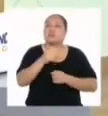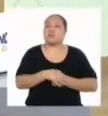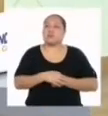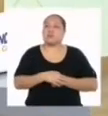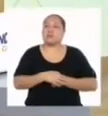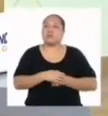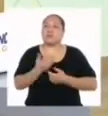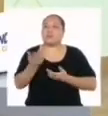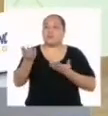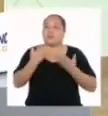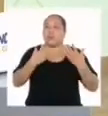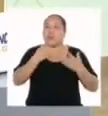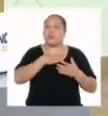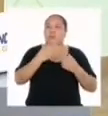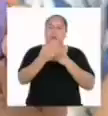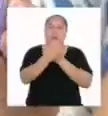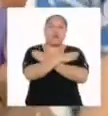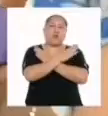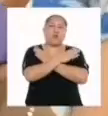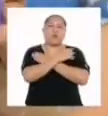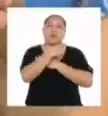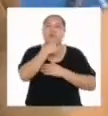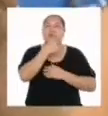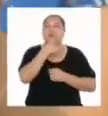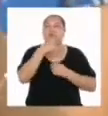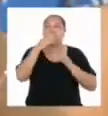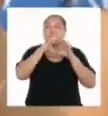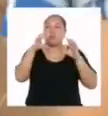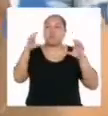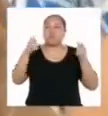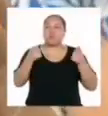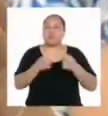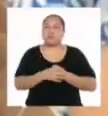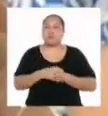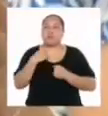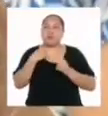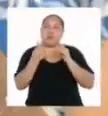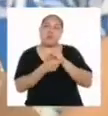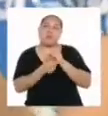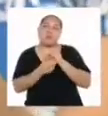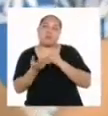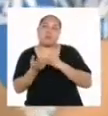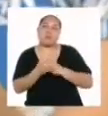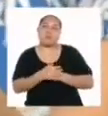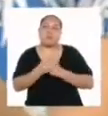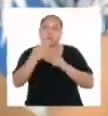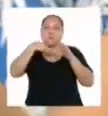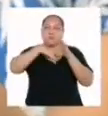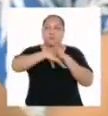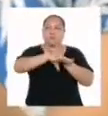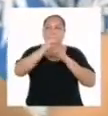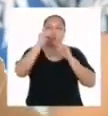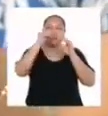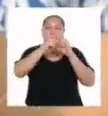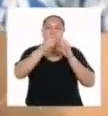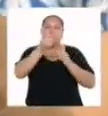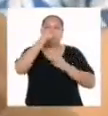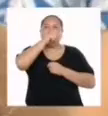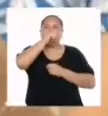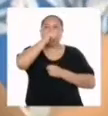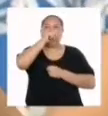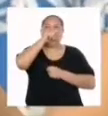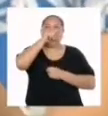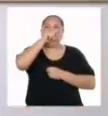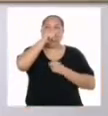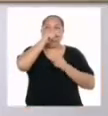Me lo dieron por mi cumpleaños, profesor. Me gustó bastante la caja, así que decidí guardarla. Dentro venían algunos chocolatitos,